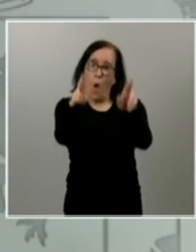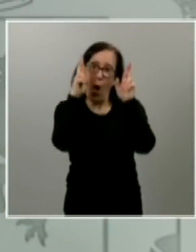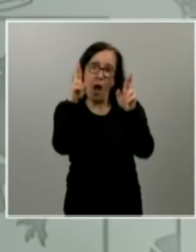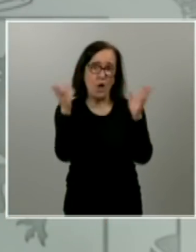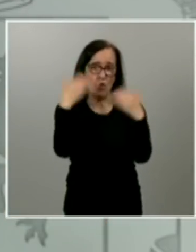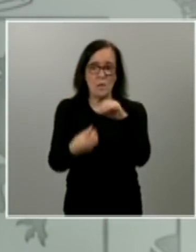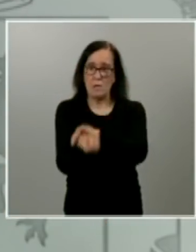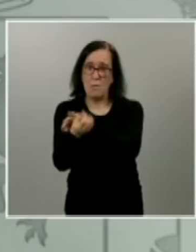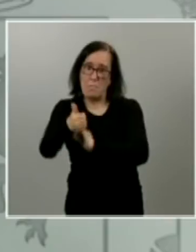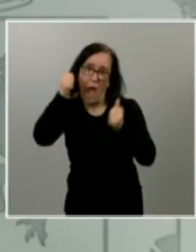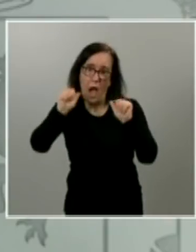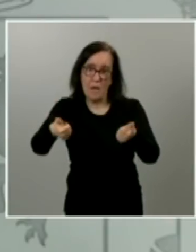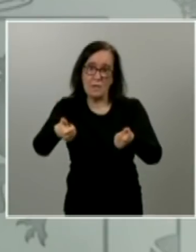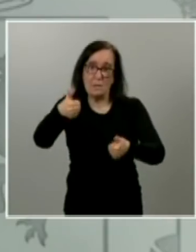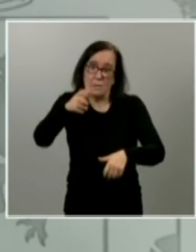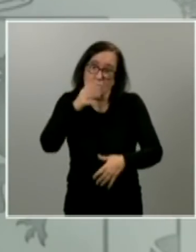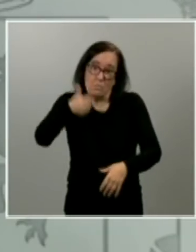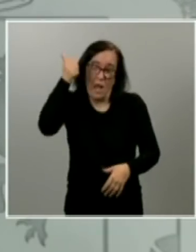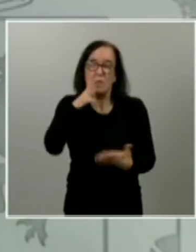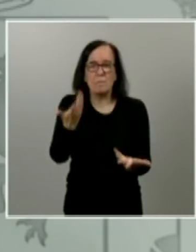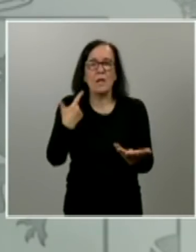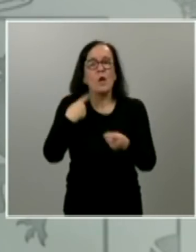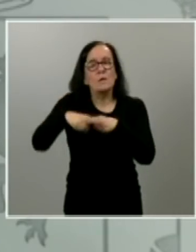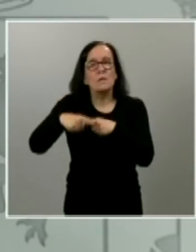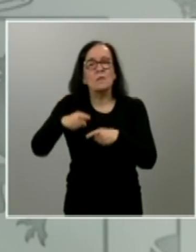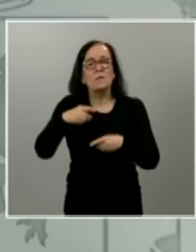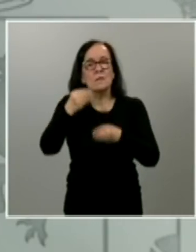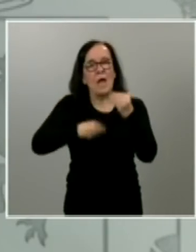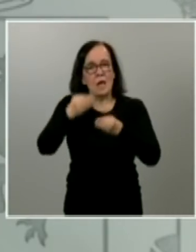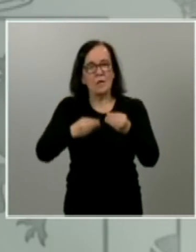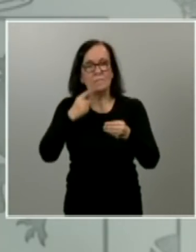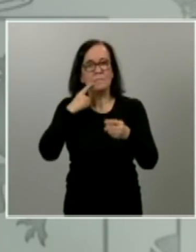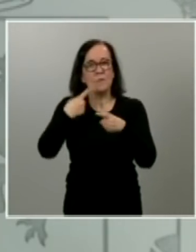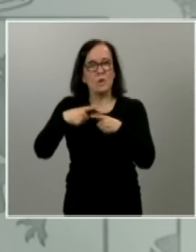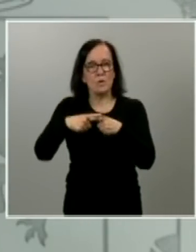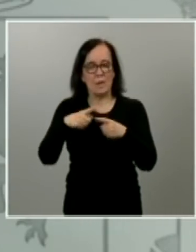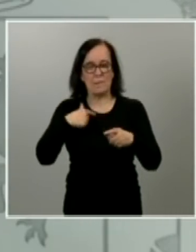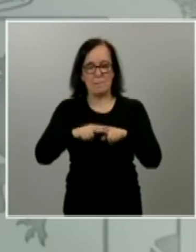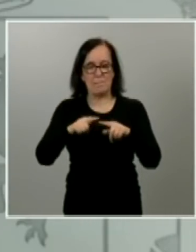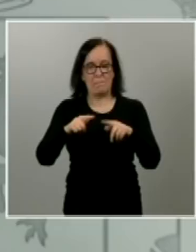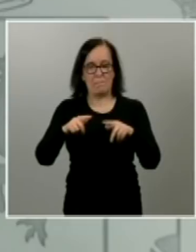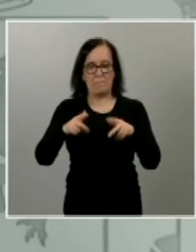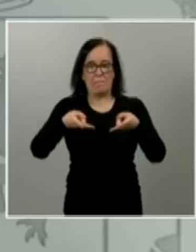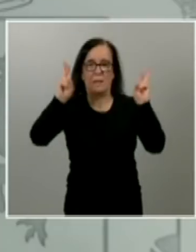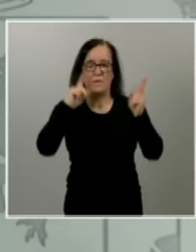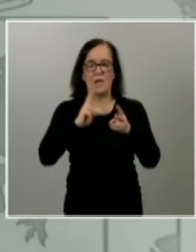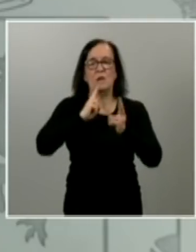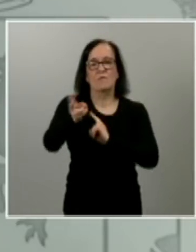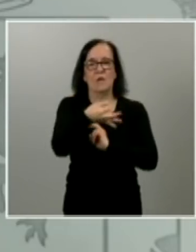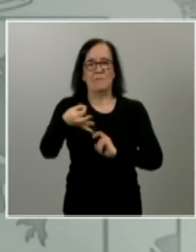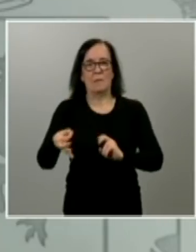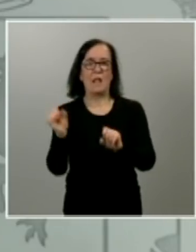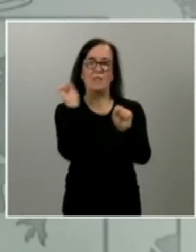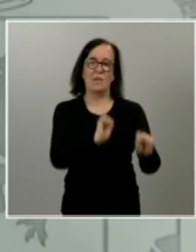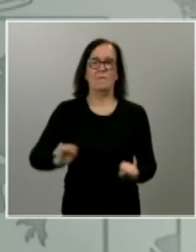producen que lógicamente cuenten con instrumentos que que permitan tener una respuesta mucho más eficaz para defender lo